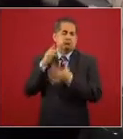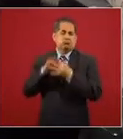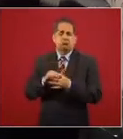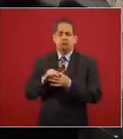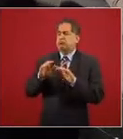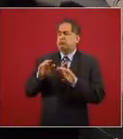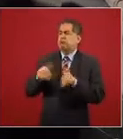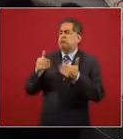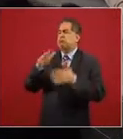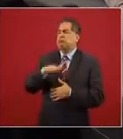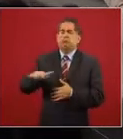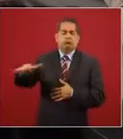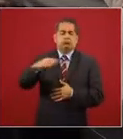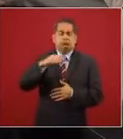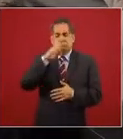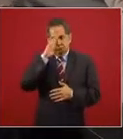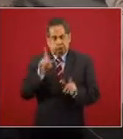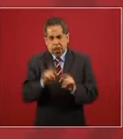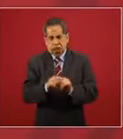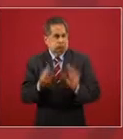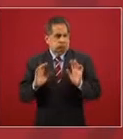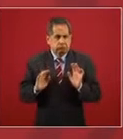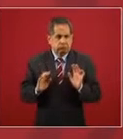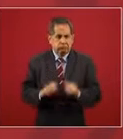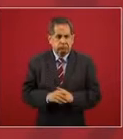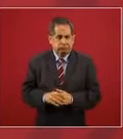yo siento que